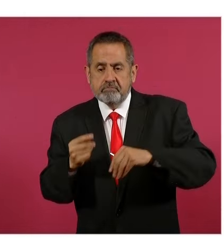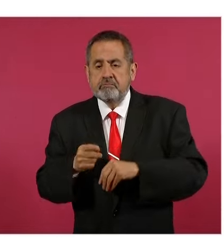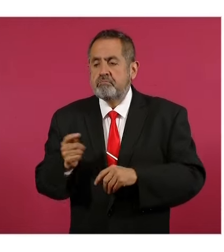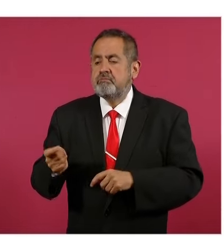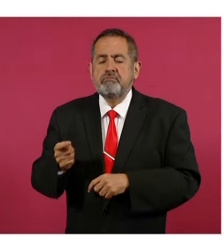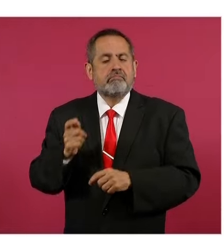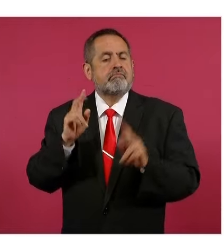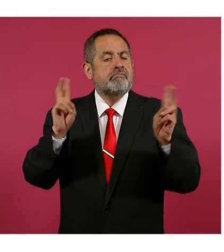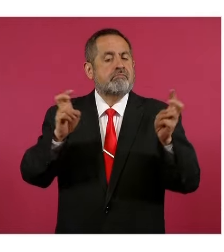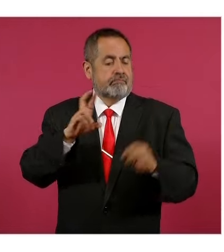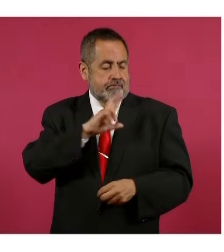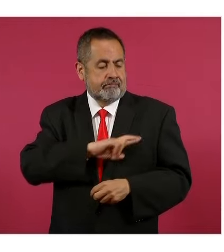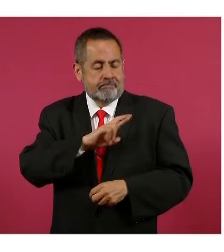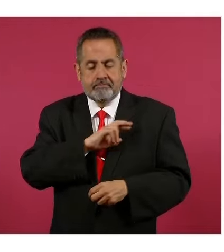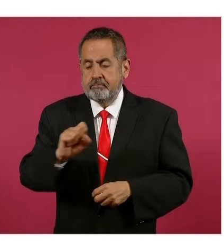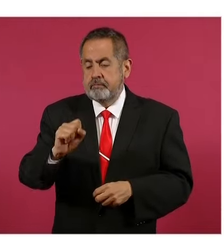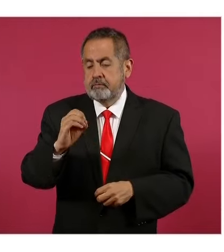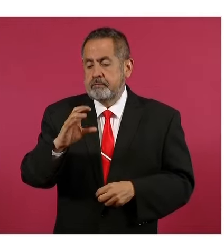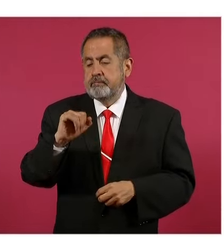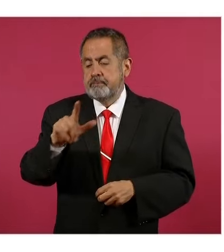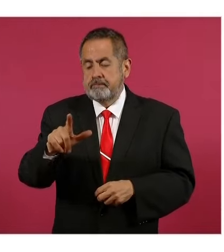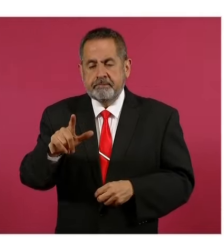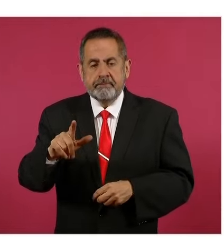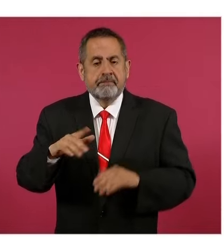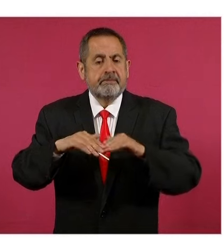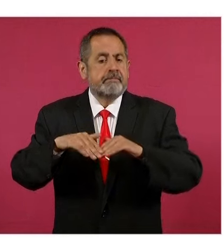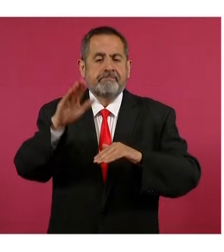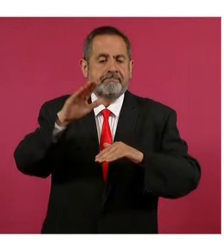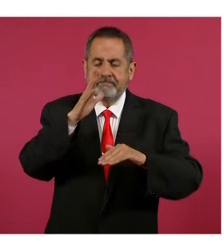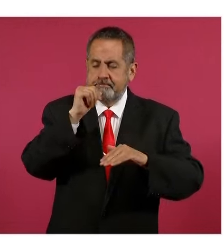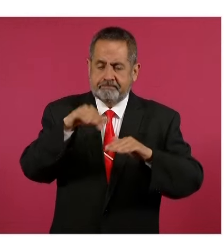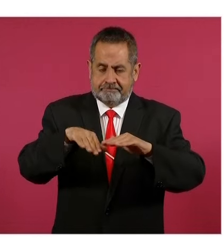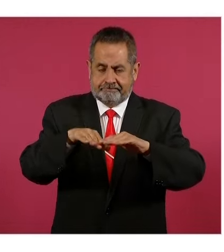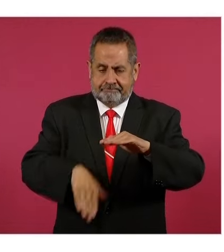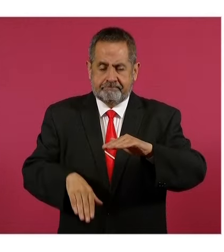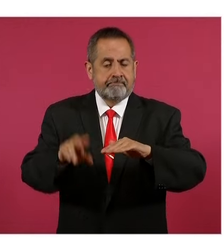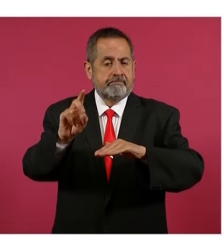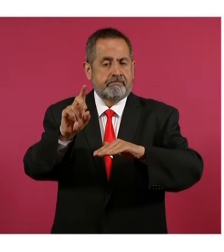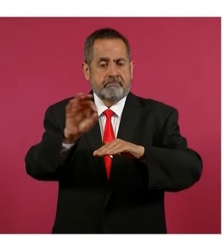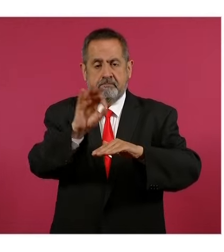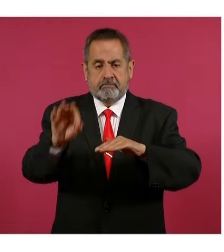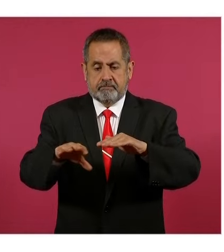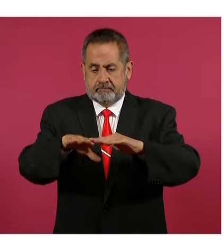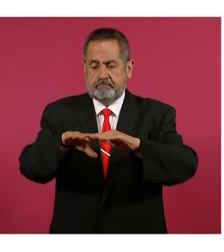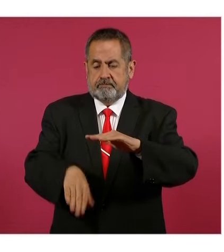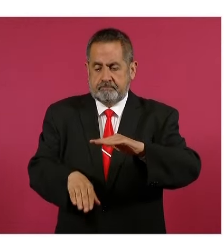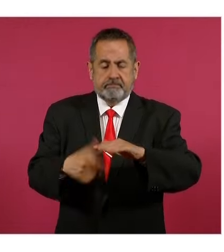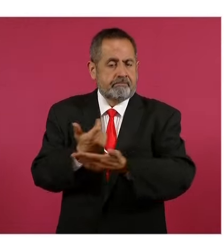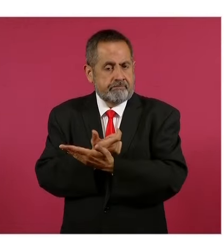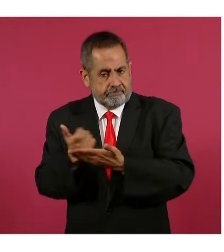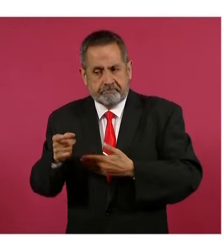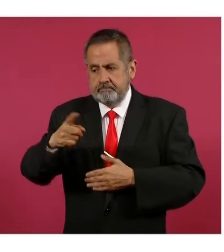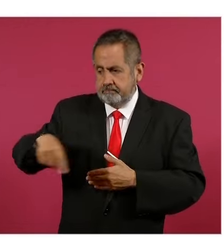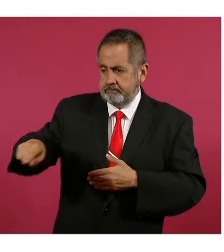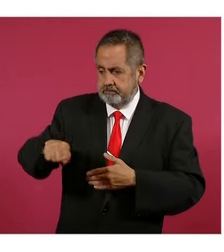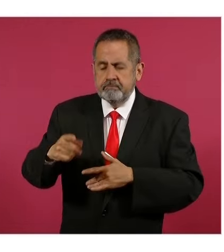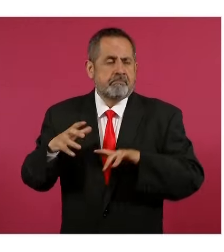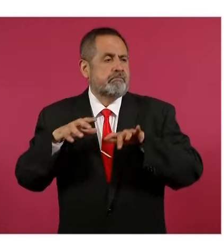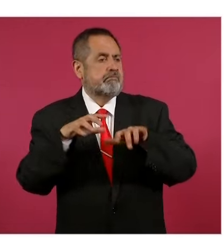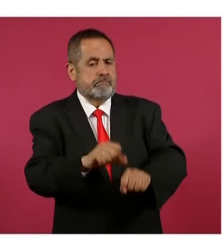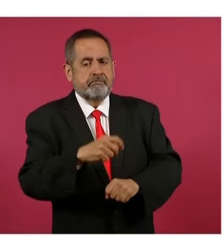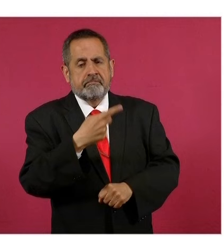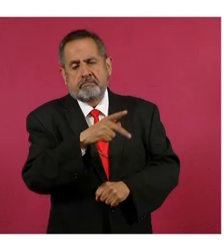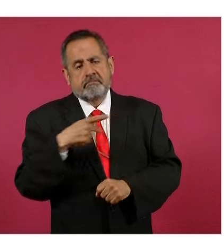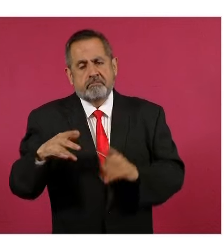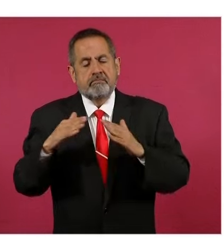social, que no podrá ser mayor el cobro al 30 por ciento de los salarios de los trabajadores y que